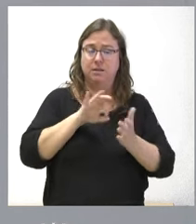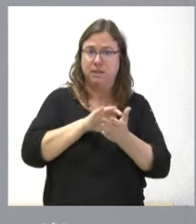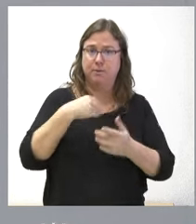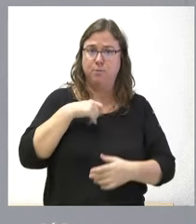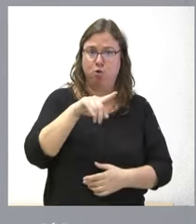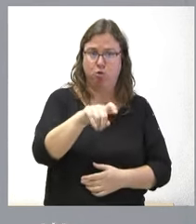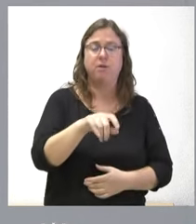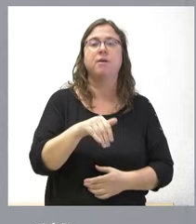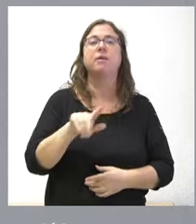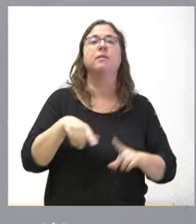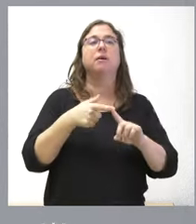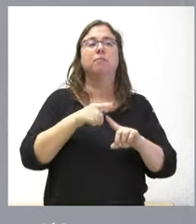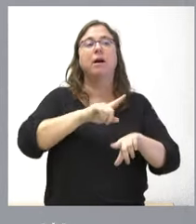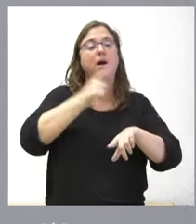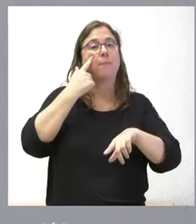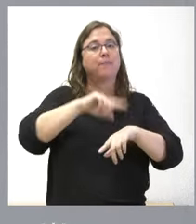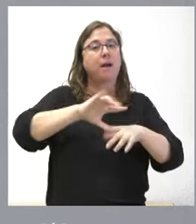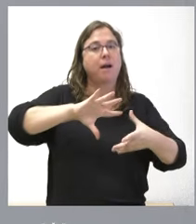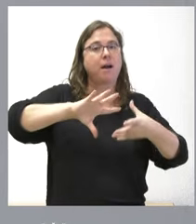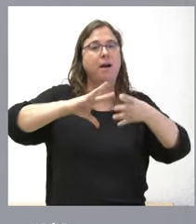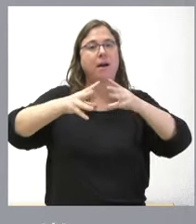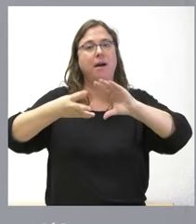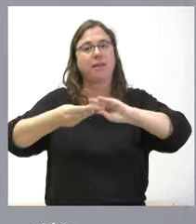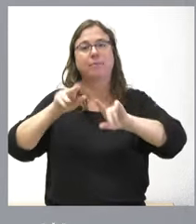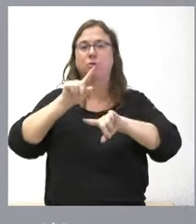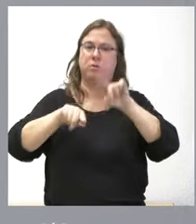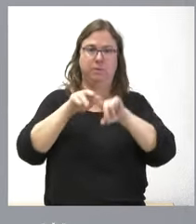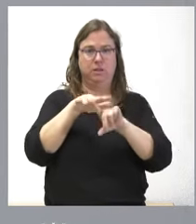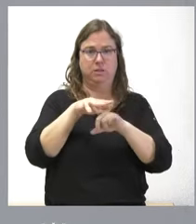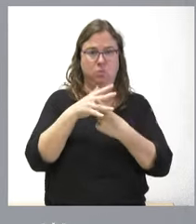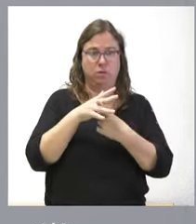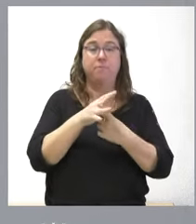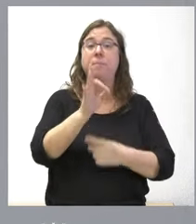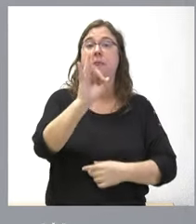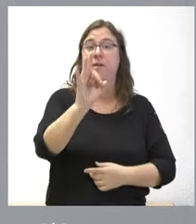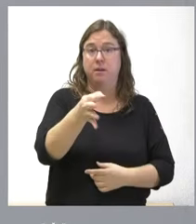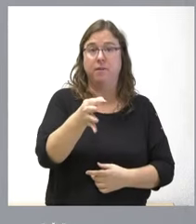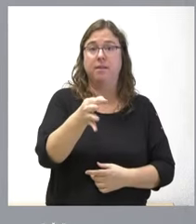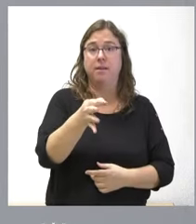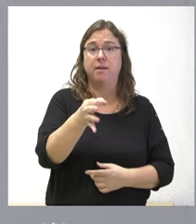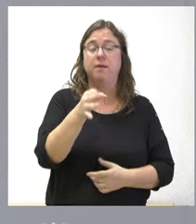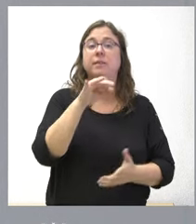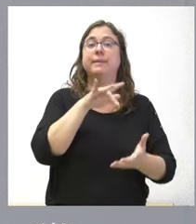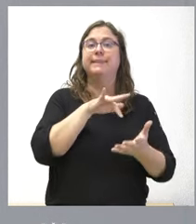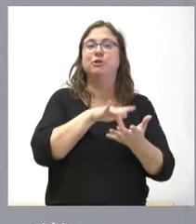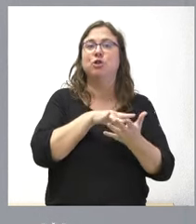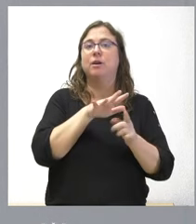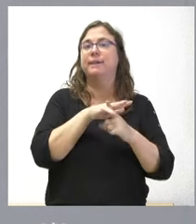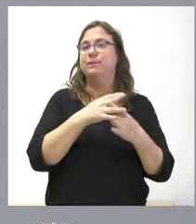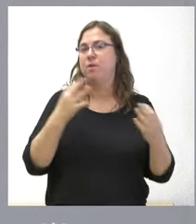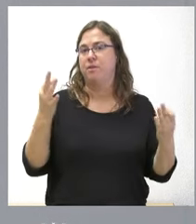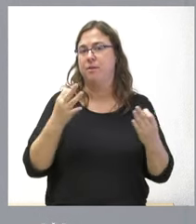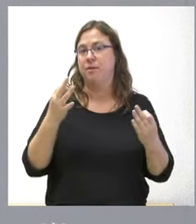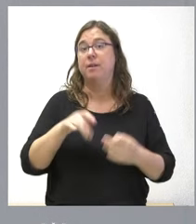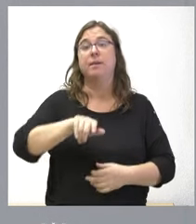Iremos también adaptándolo en función de las circunstancias También es cierto que se ha producido el hecho de que